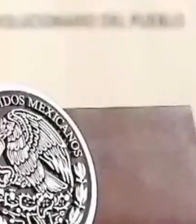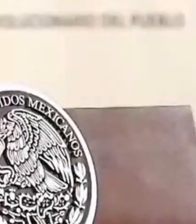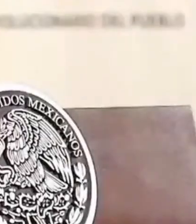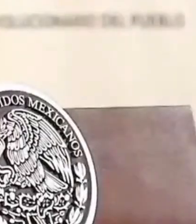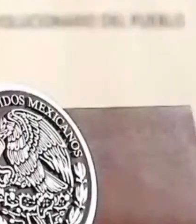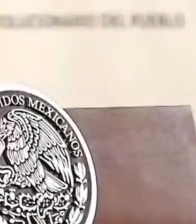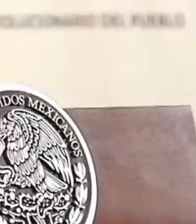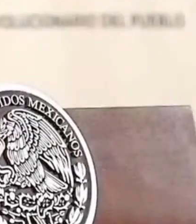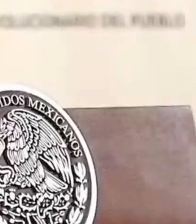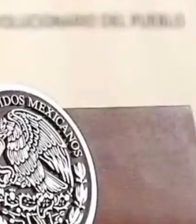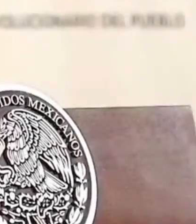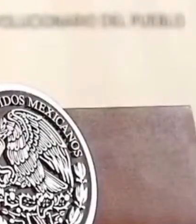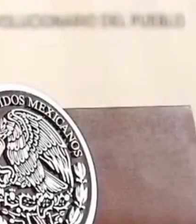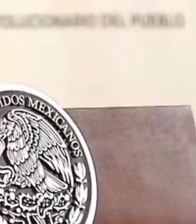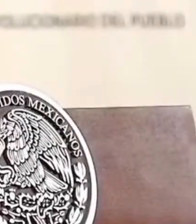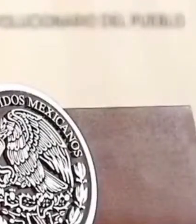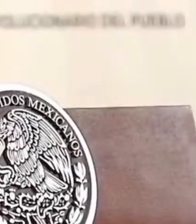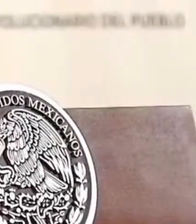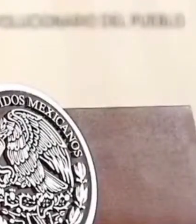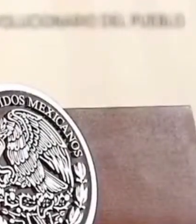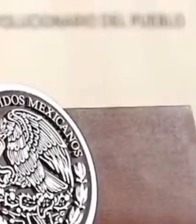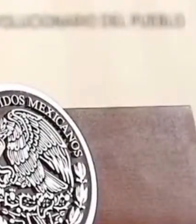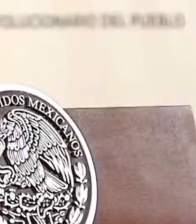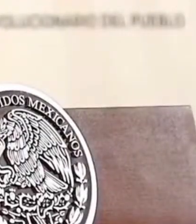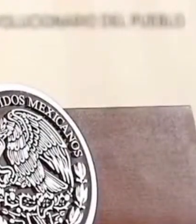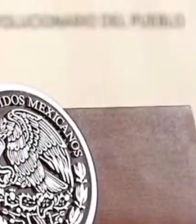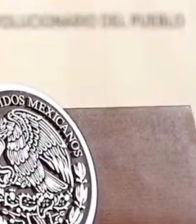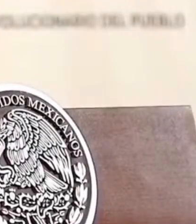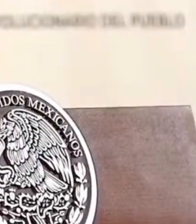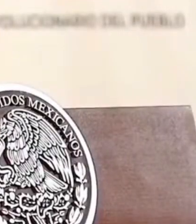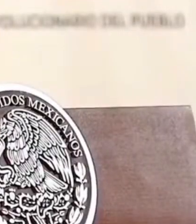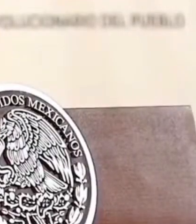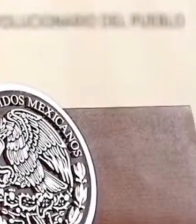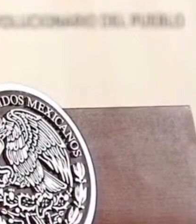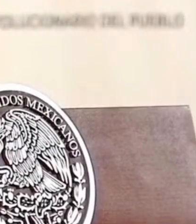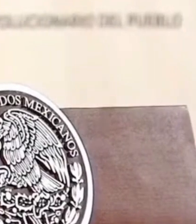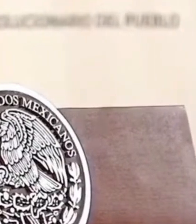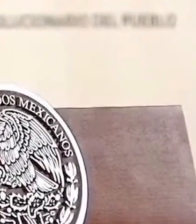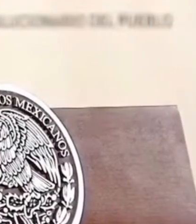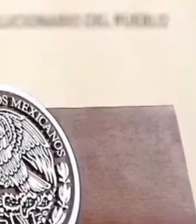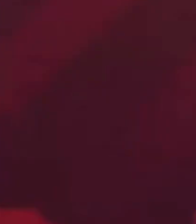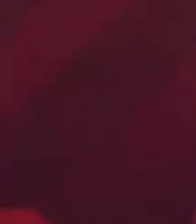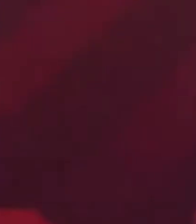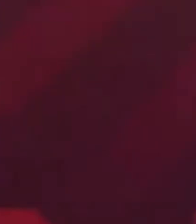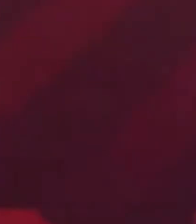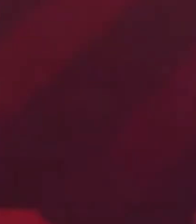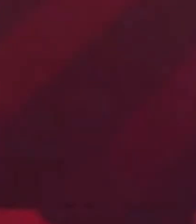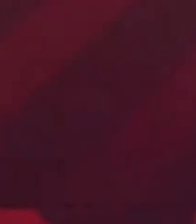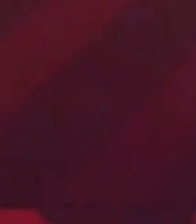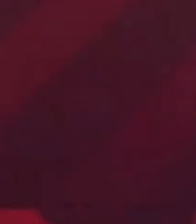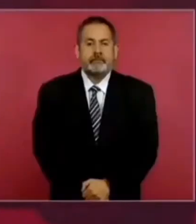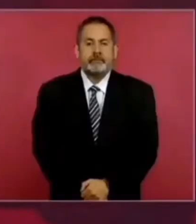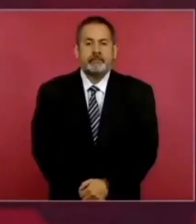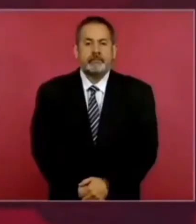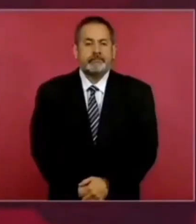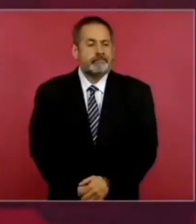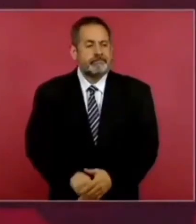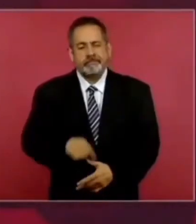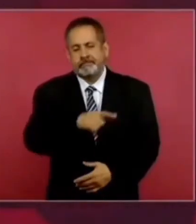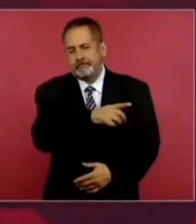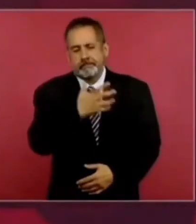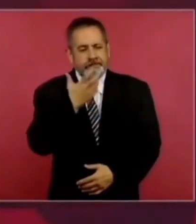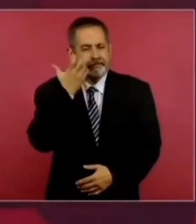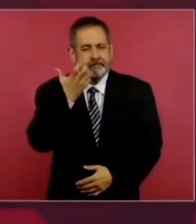con este propósito de hacer publicidad o propaganda